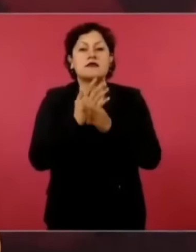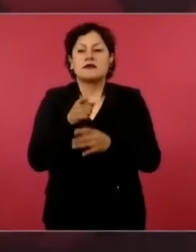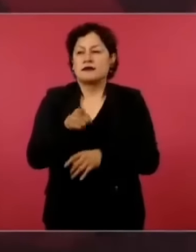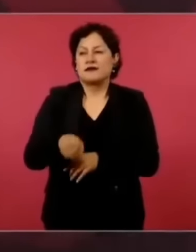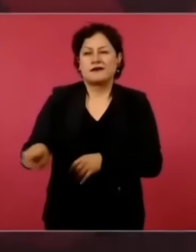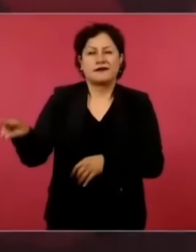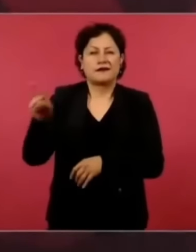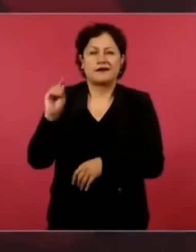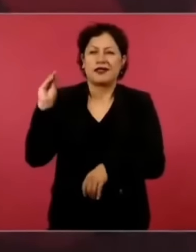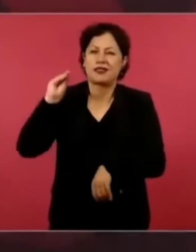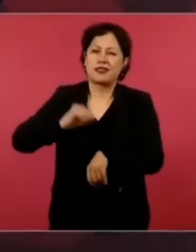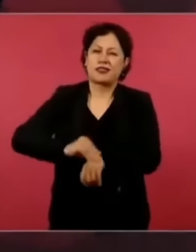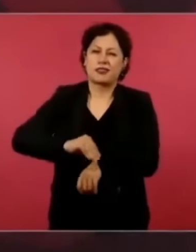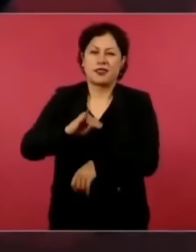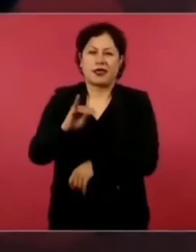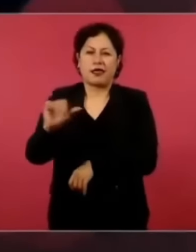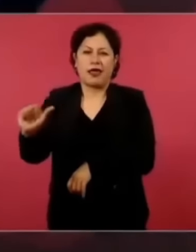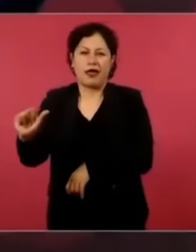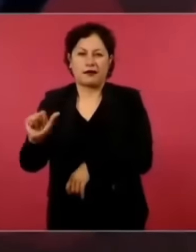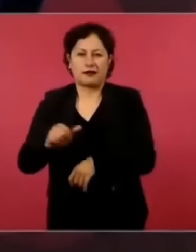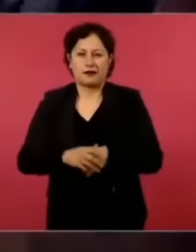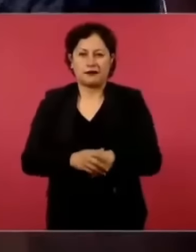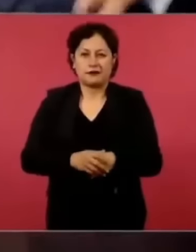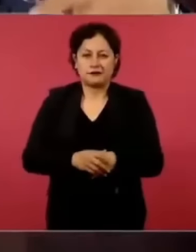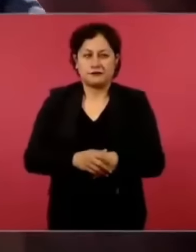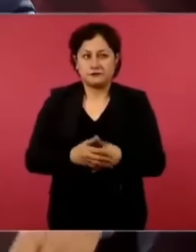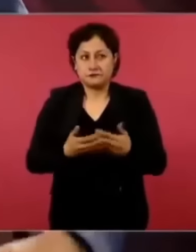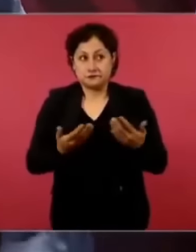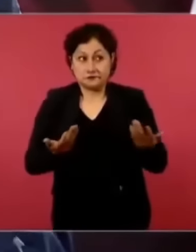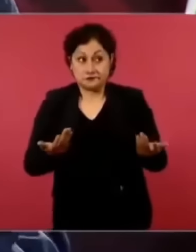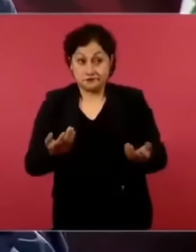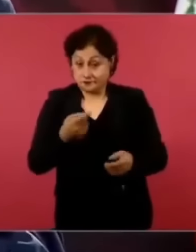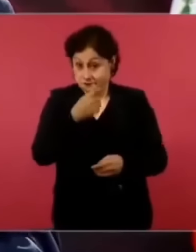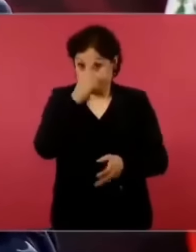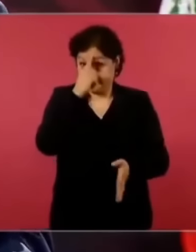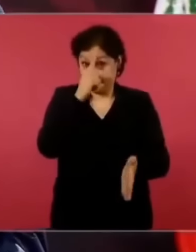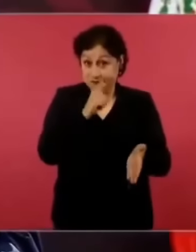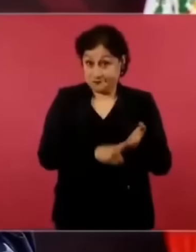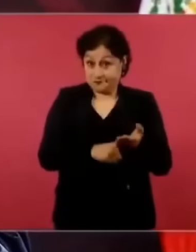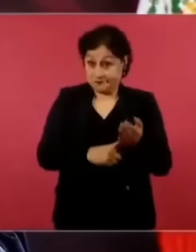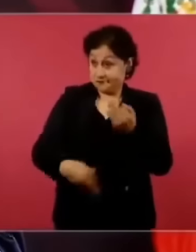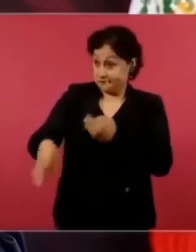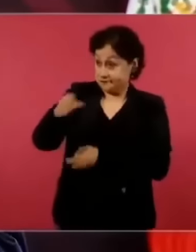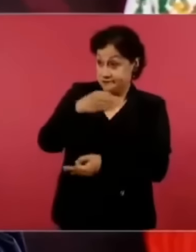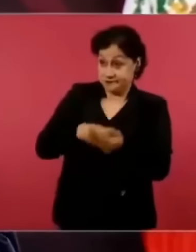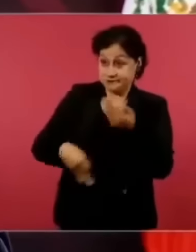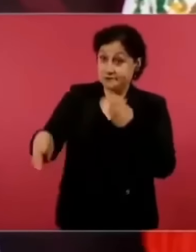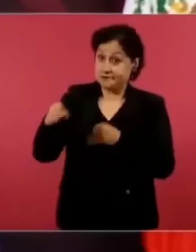O sea, todo se creó con inteligencia artificial.